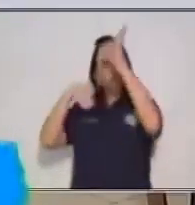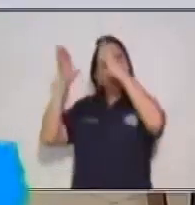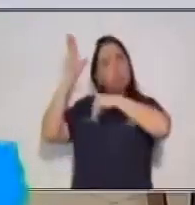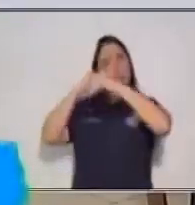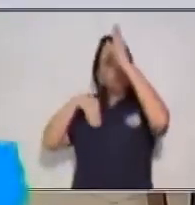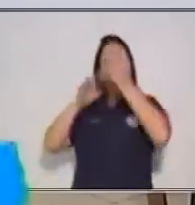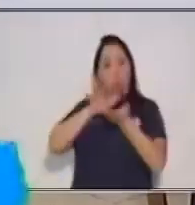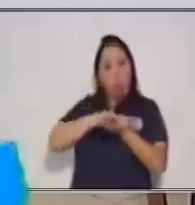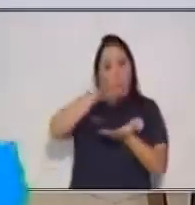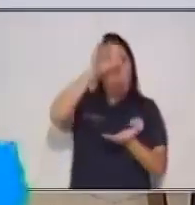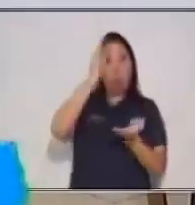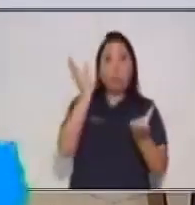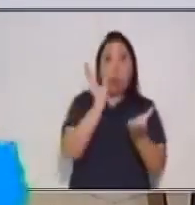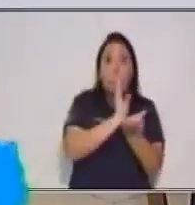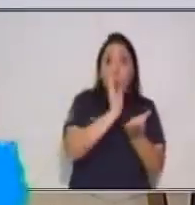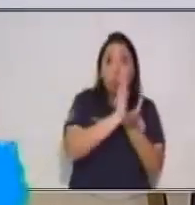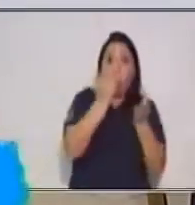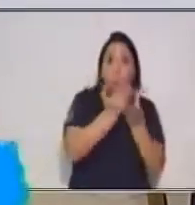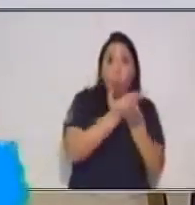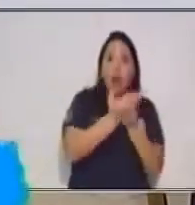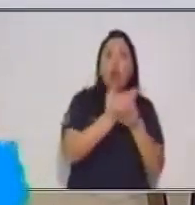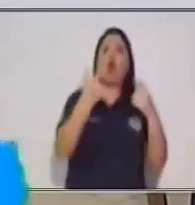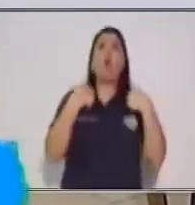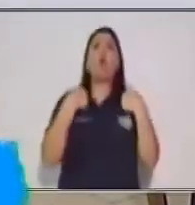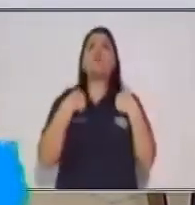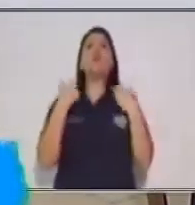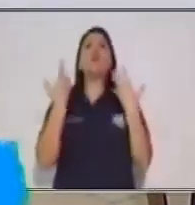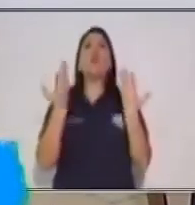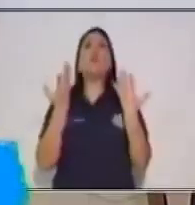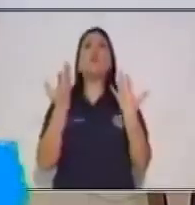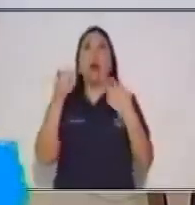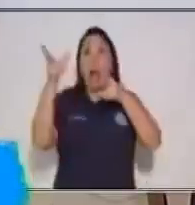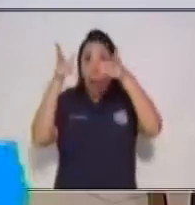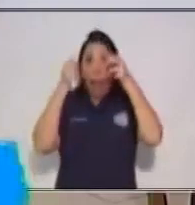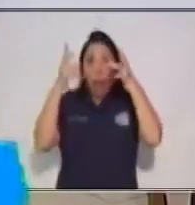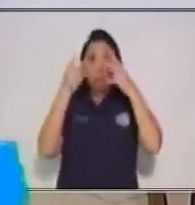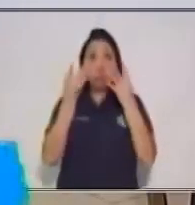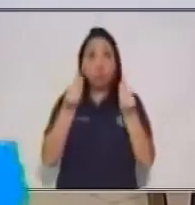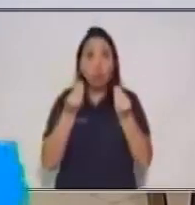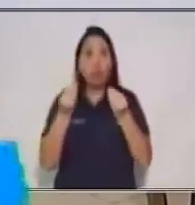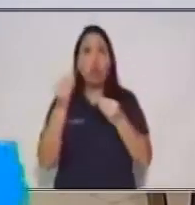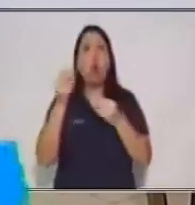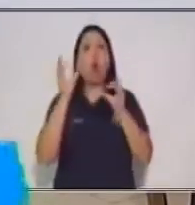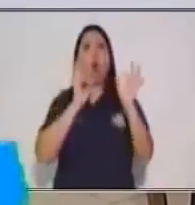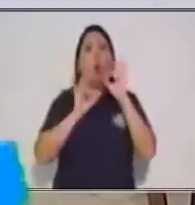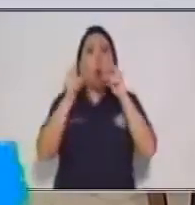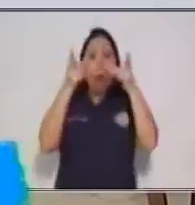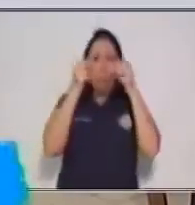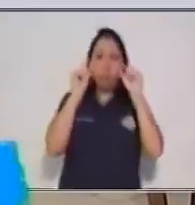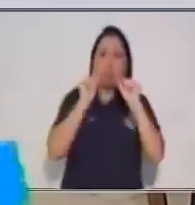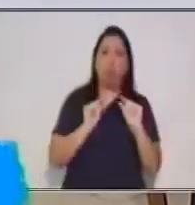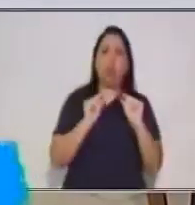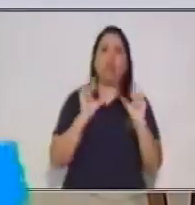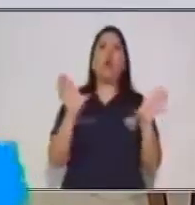indicar algunas preguntas como sugerencia para que tú las puedas desarrollar en tus hojas. Pero vamos a comenzar con las fases de la